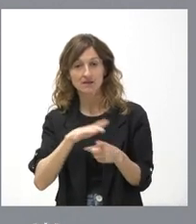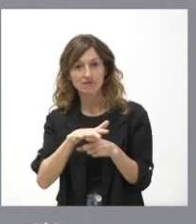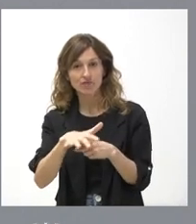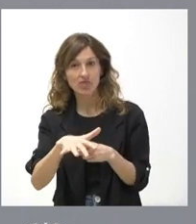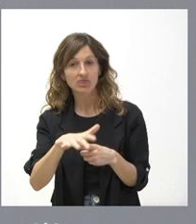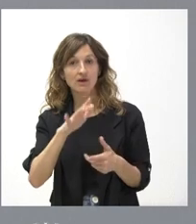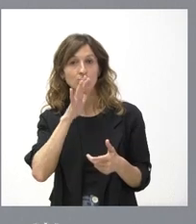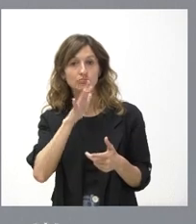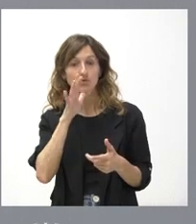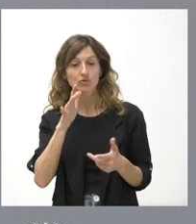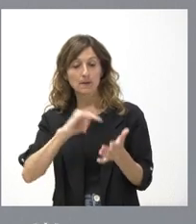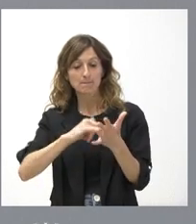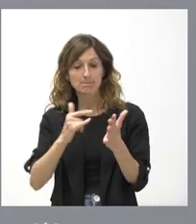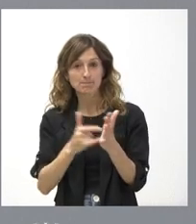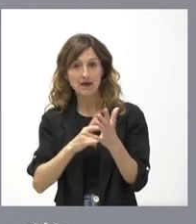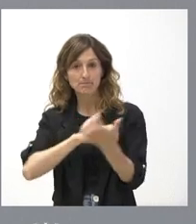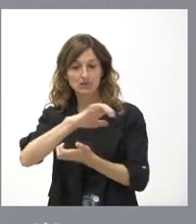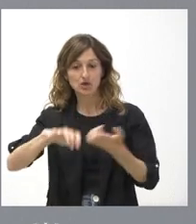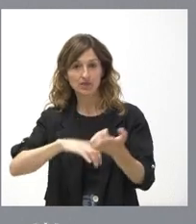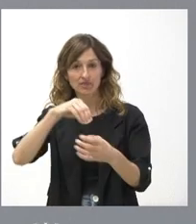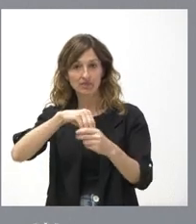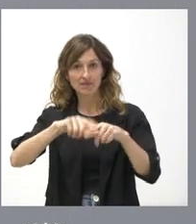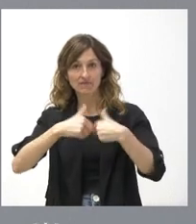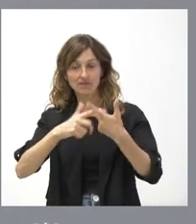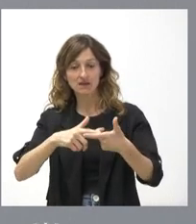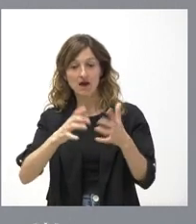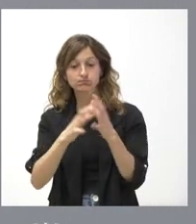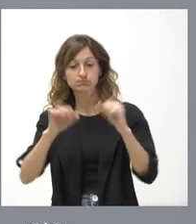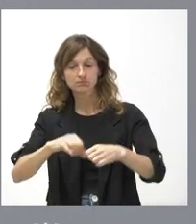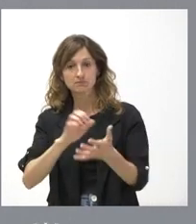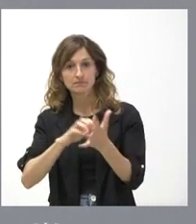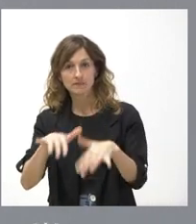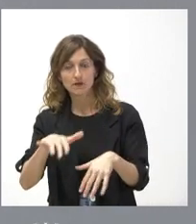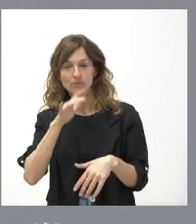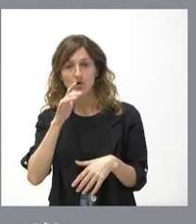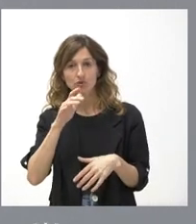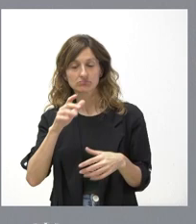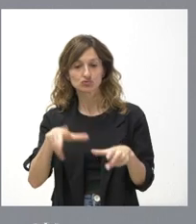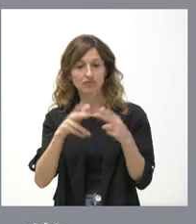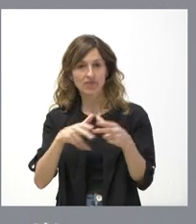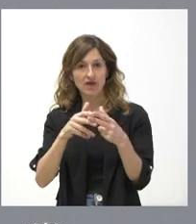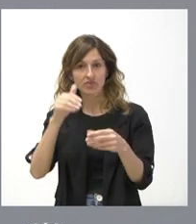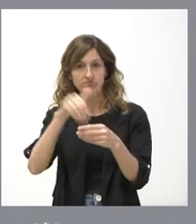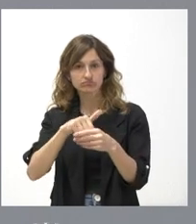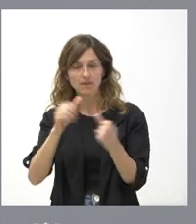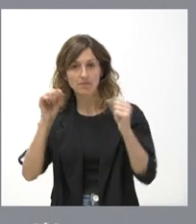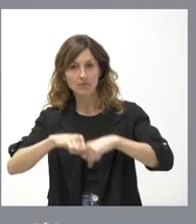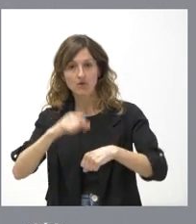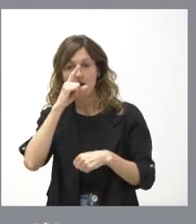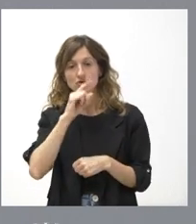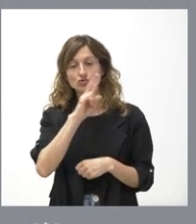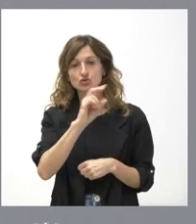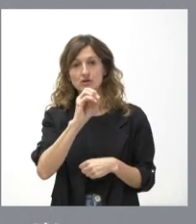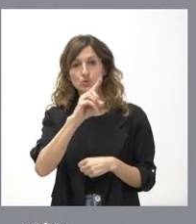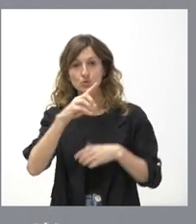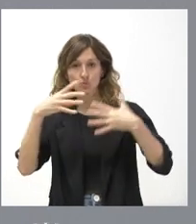tiene que ver en este plan de violencia intrafamiliar que se aprobó en Castilla y León con un amplio consenso social en el año 2019 y,